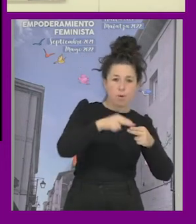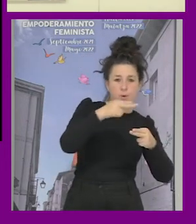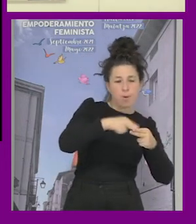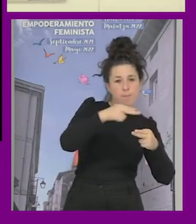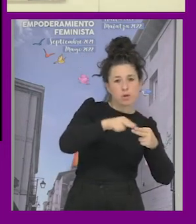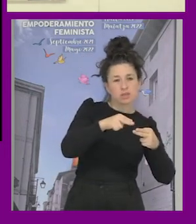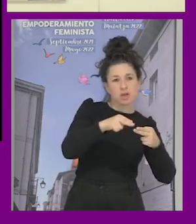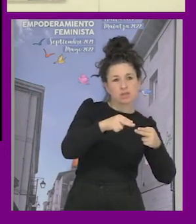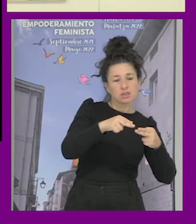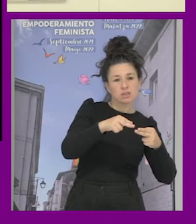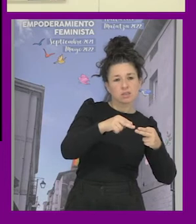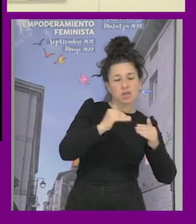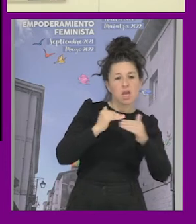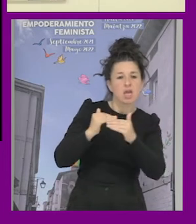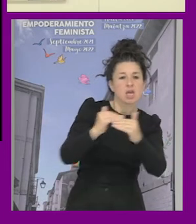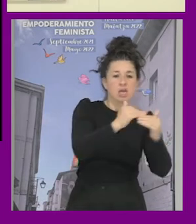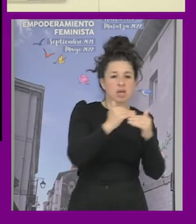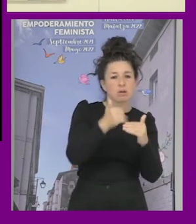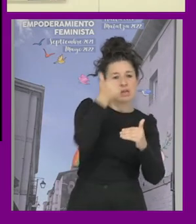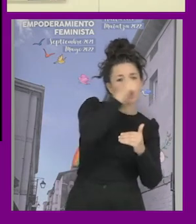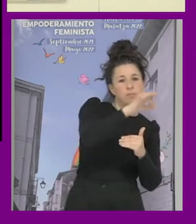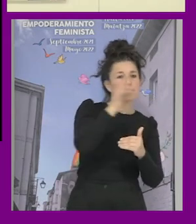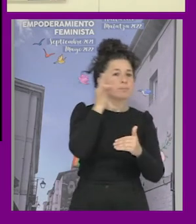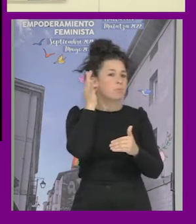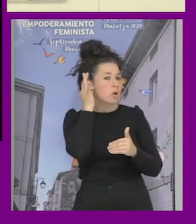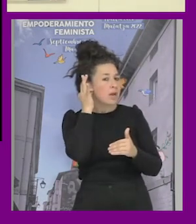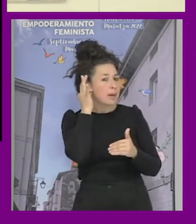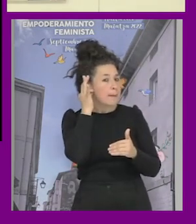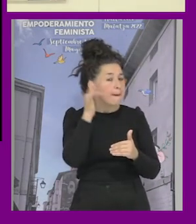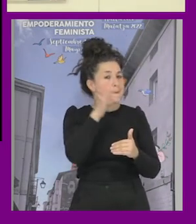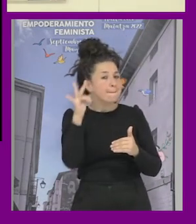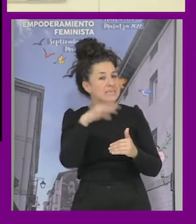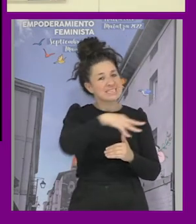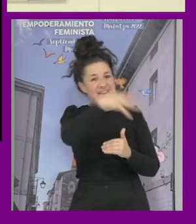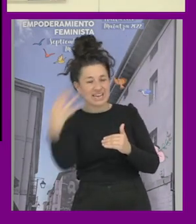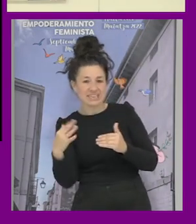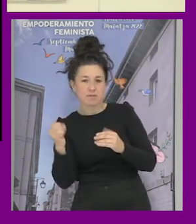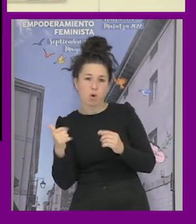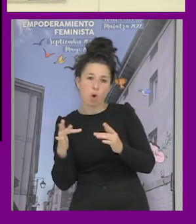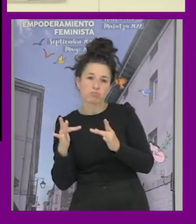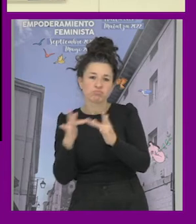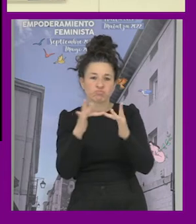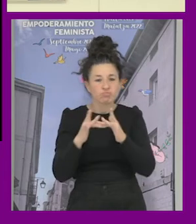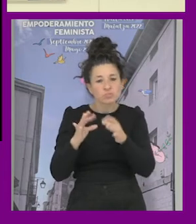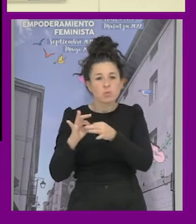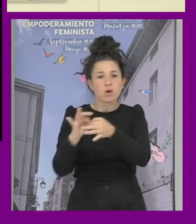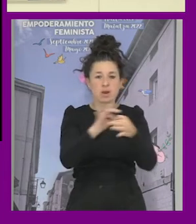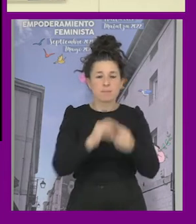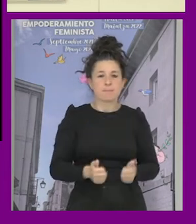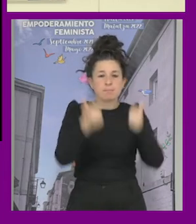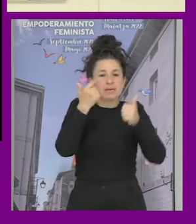de igualdad mujer hombre y el gtb vamos a ver cómo se articula esta relación y esta tensión